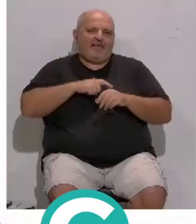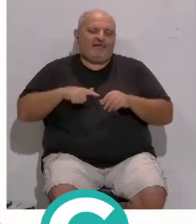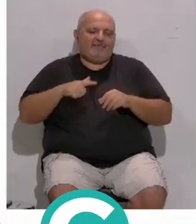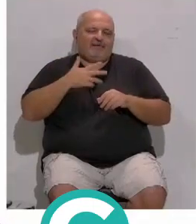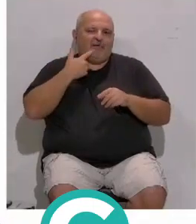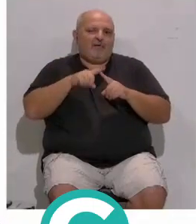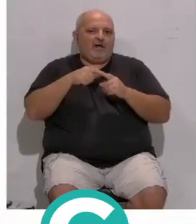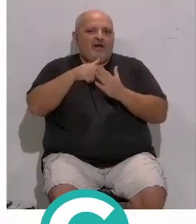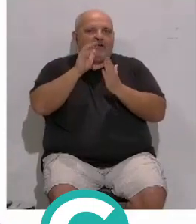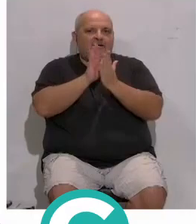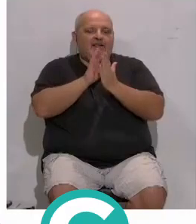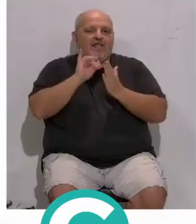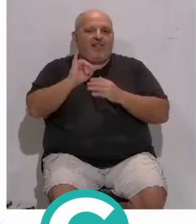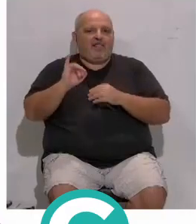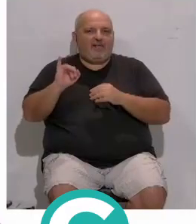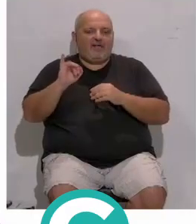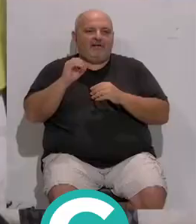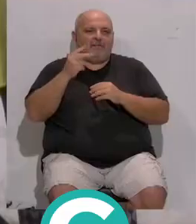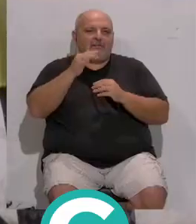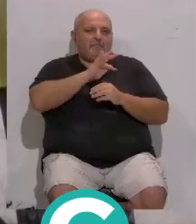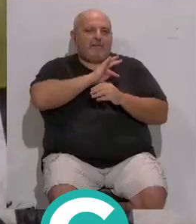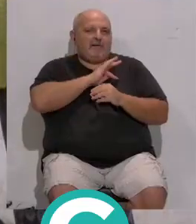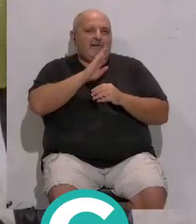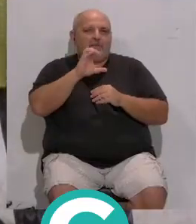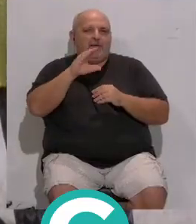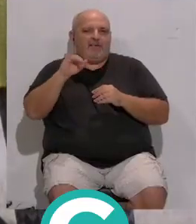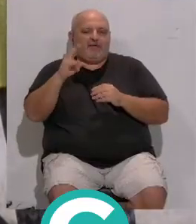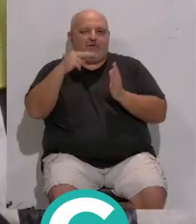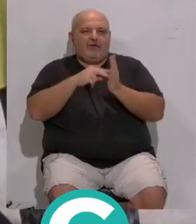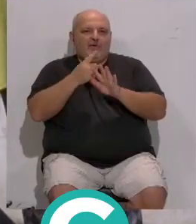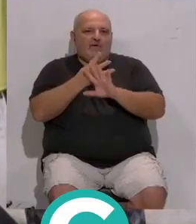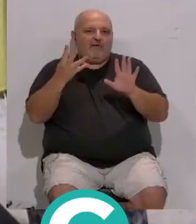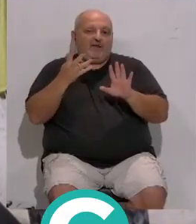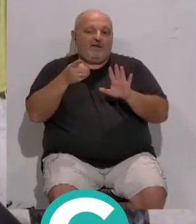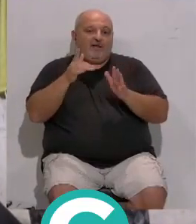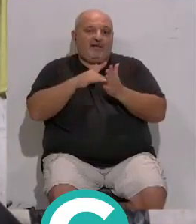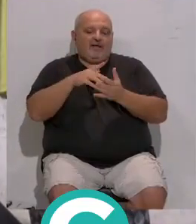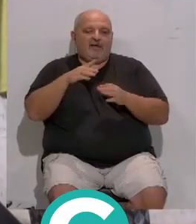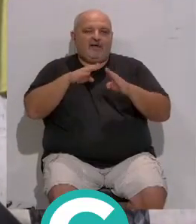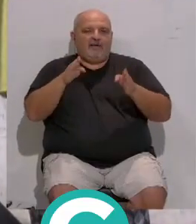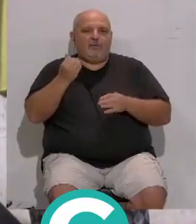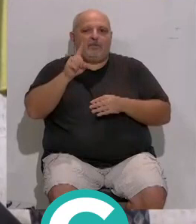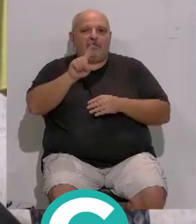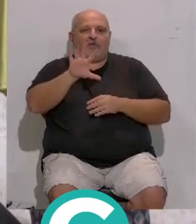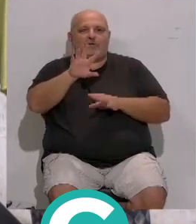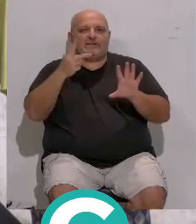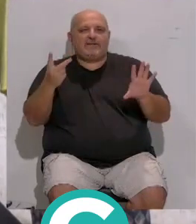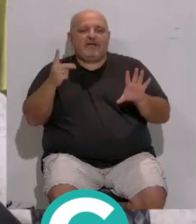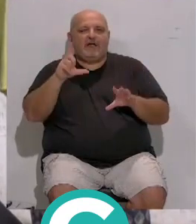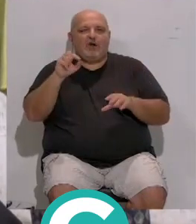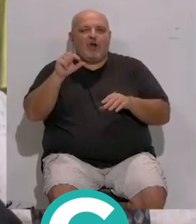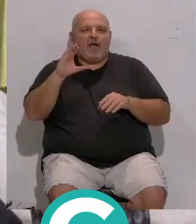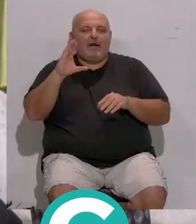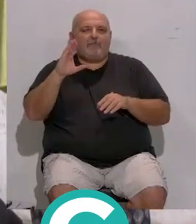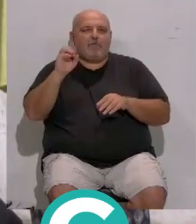anuncia su cartel... ...que protagoniza el premio Petsi del año 2019... ...el puesto 157 de Lola Porquicho...